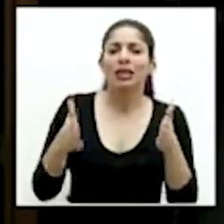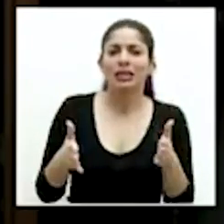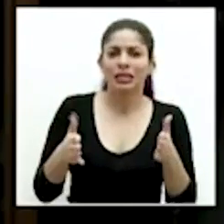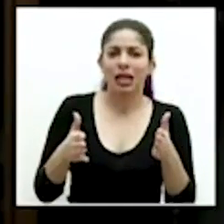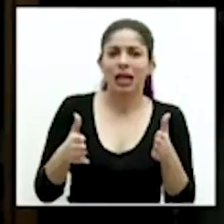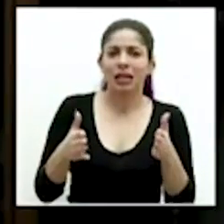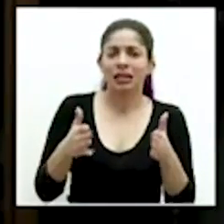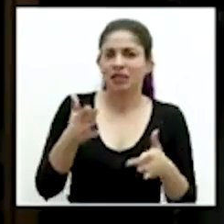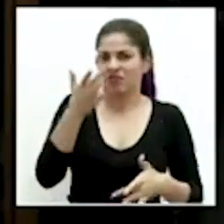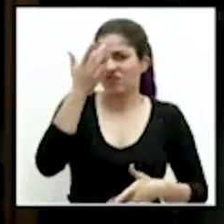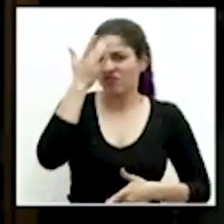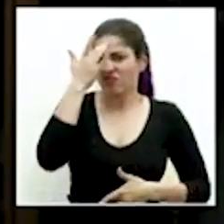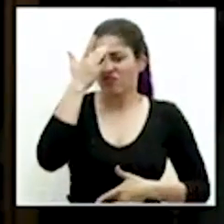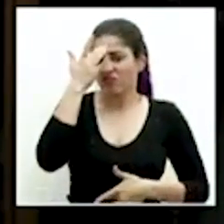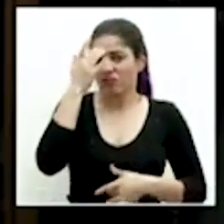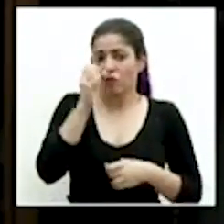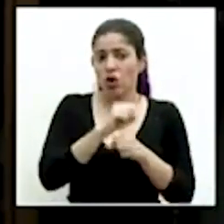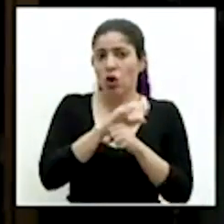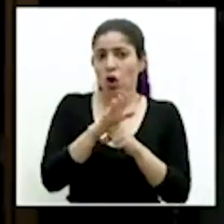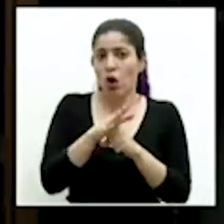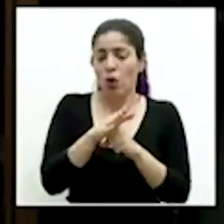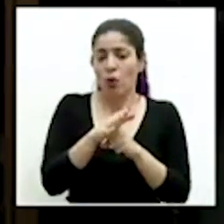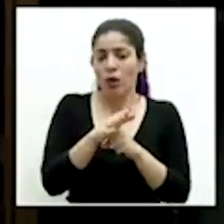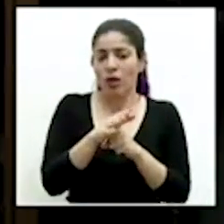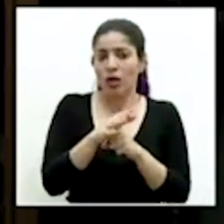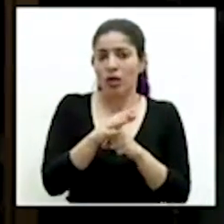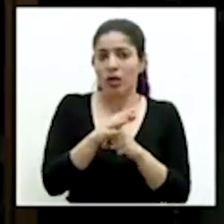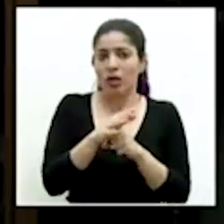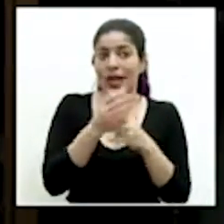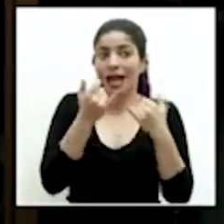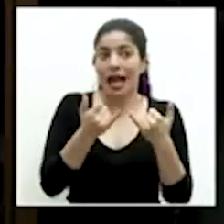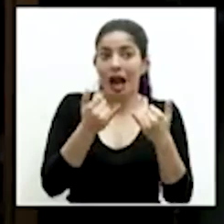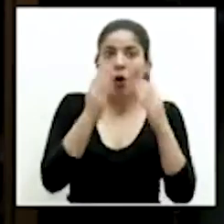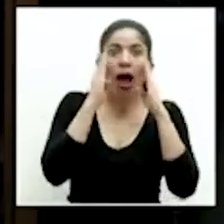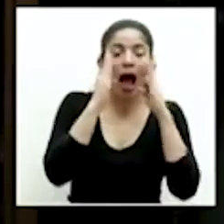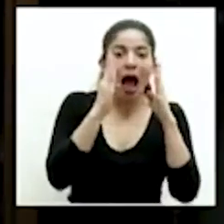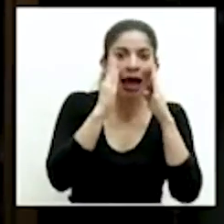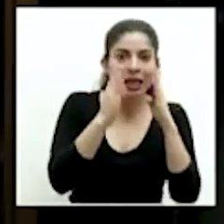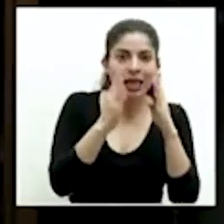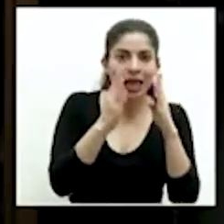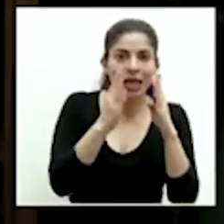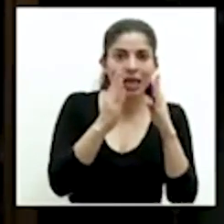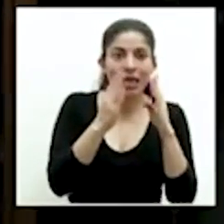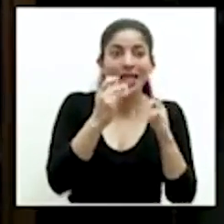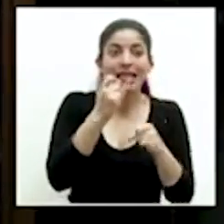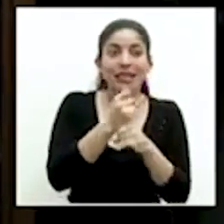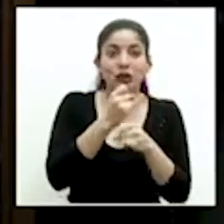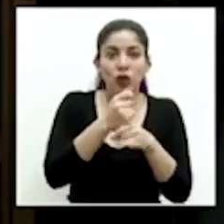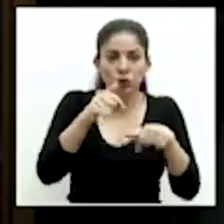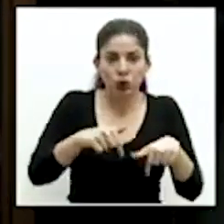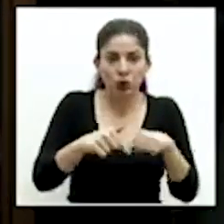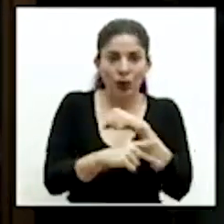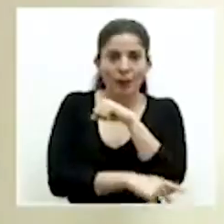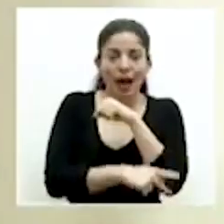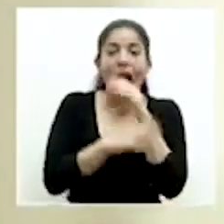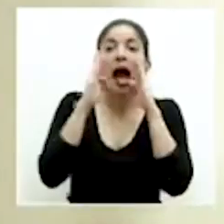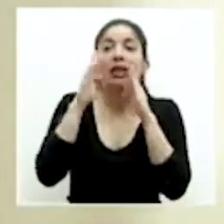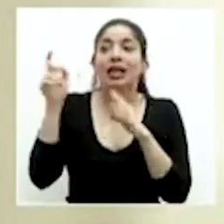infectados contagiados está siendo atendida en este momento por instituciones en el país